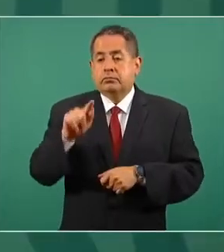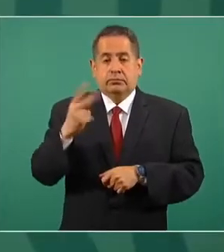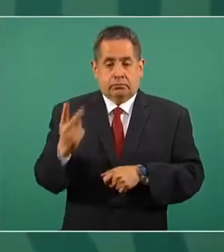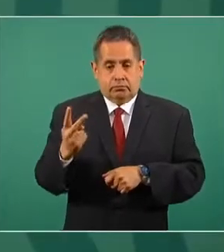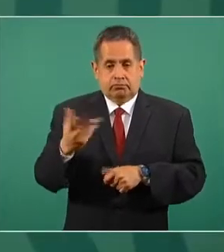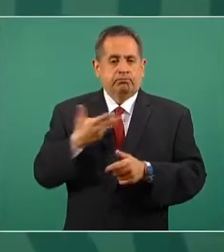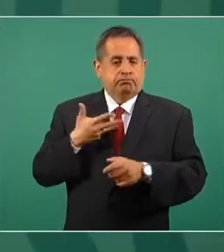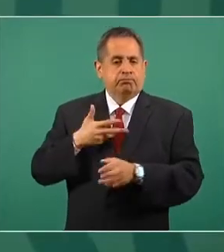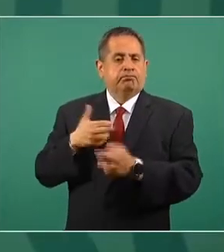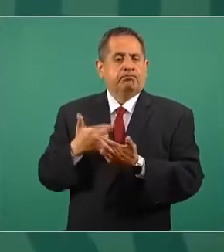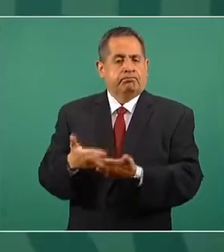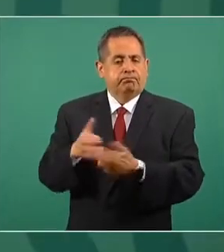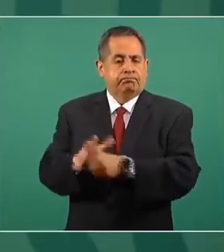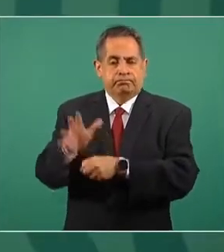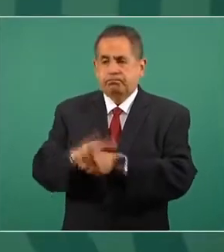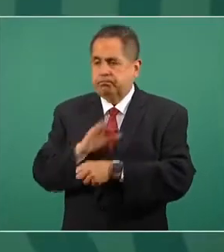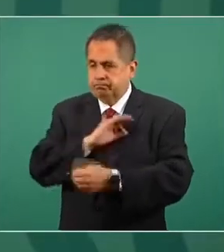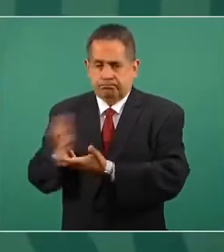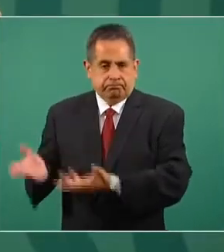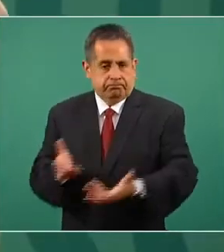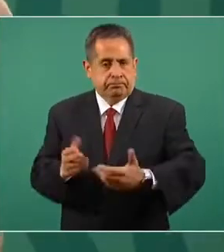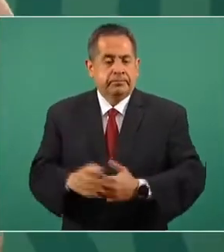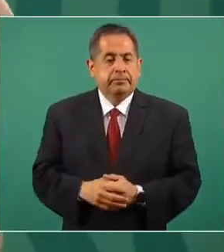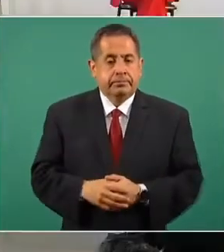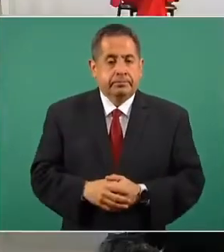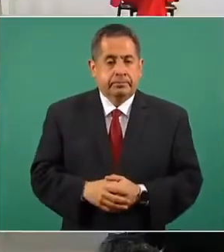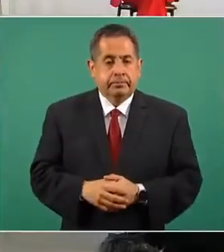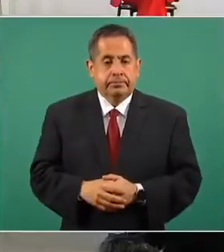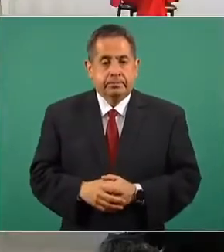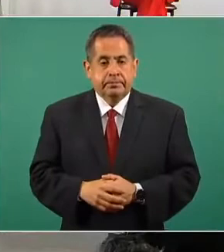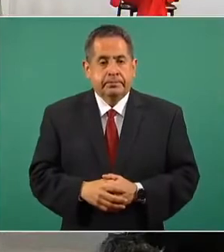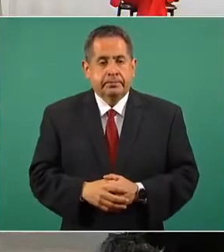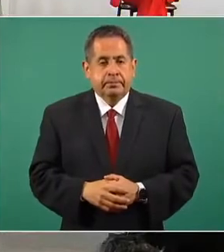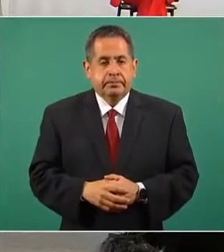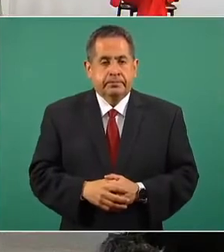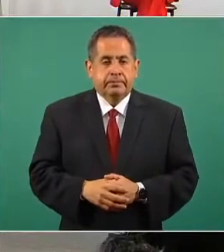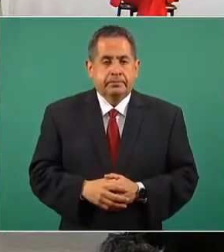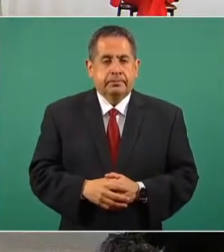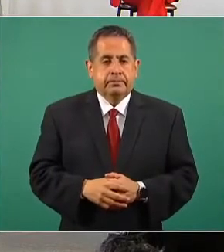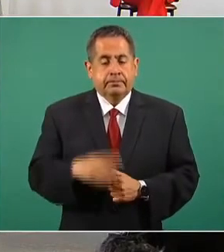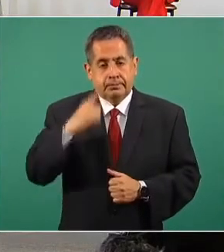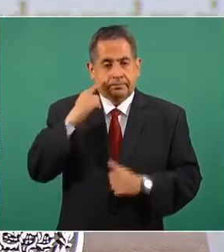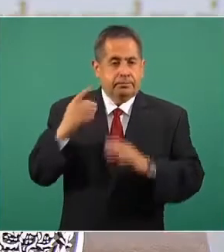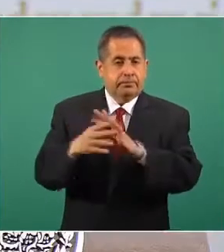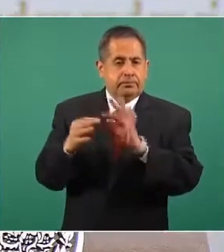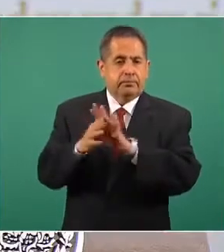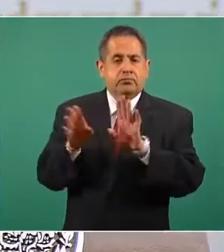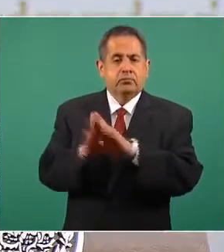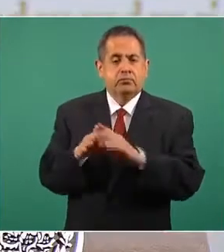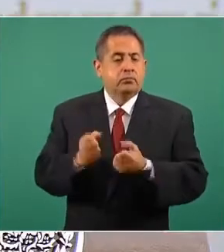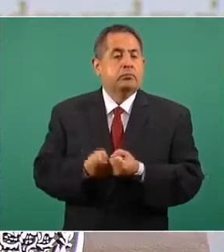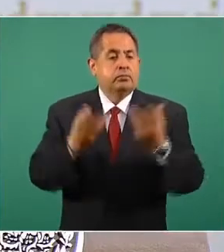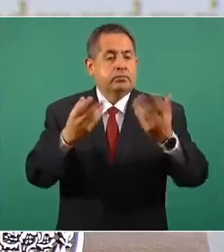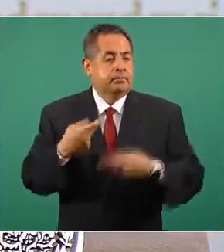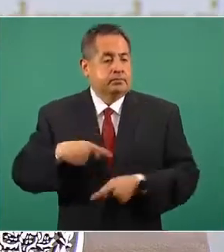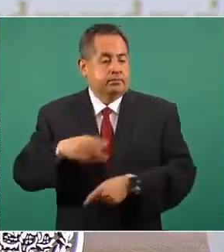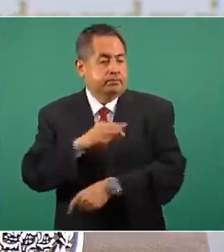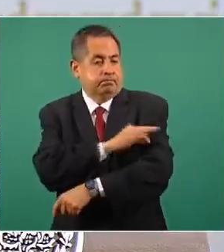disponibles. En esta segunda parte, la siguiente, que tiene que ver con el componente de vacunación,